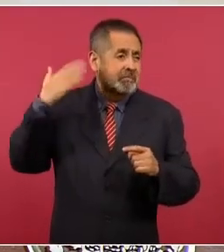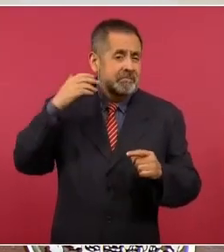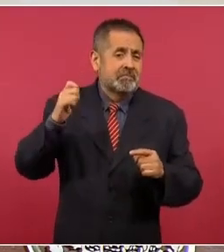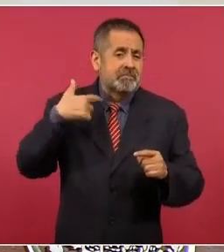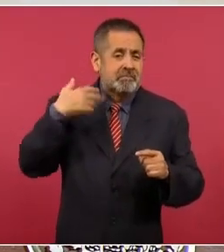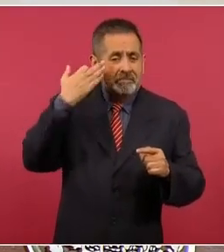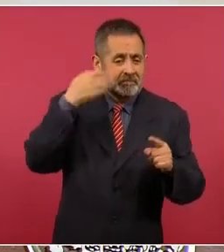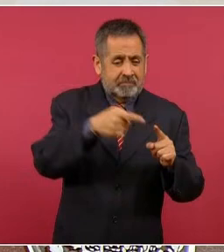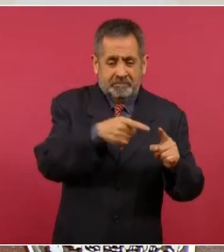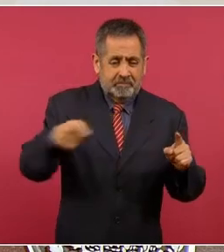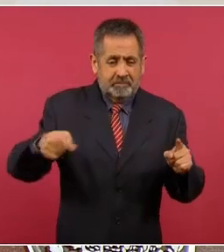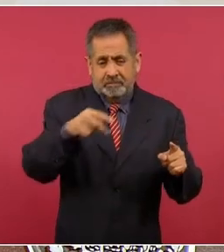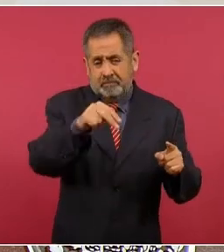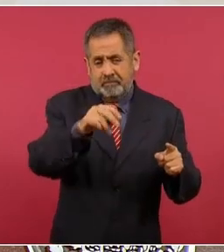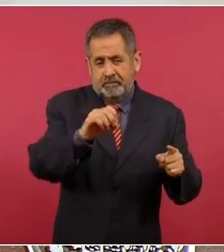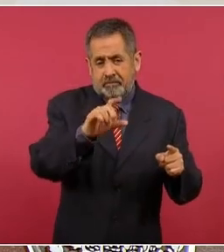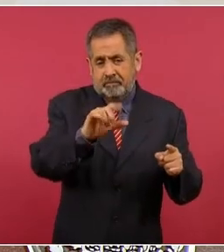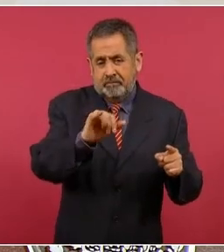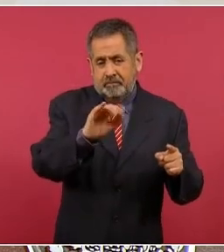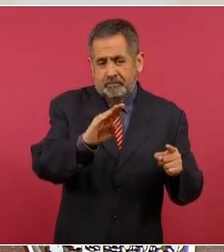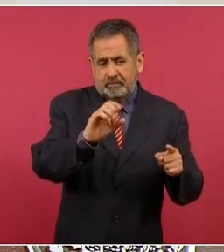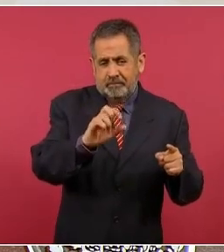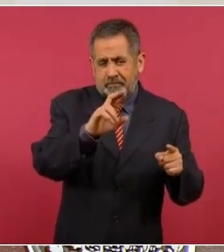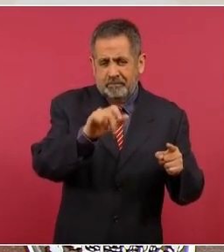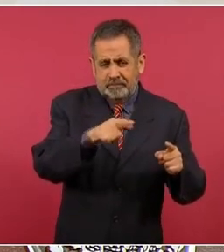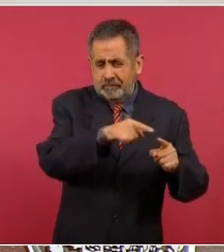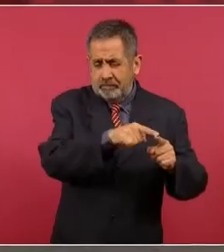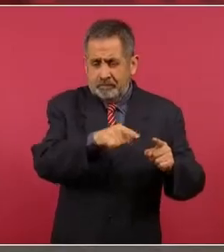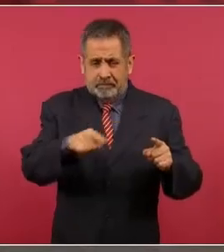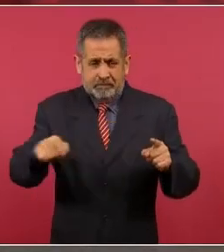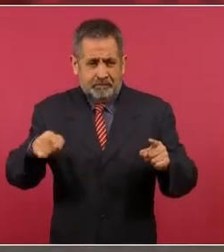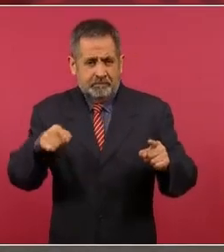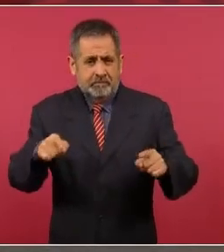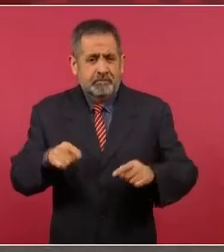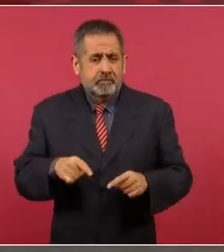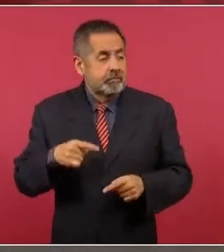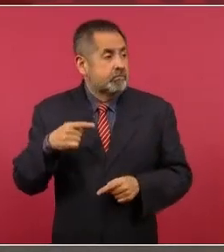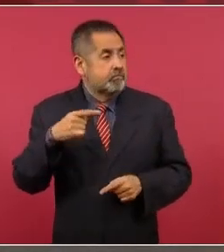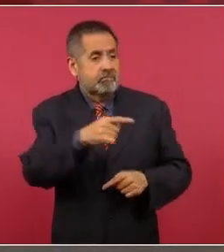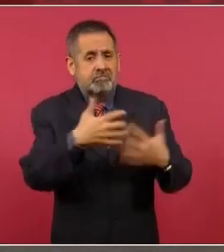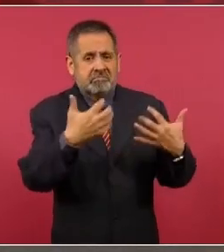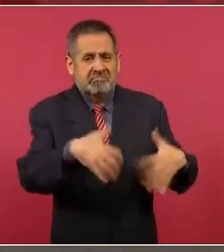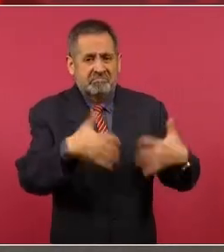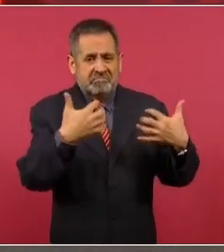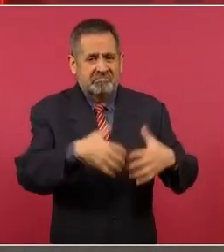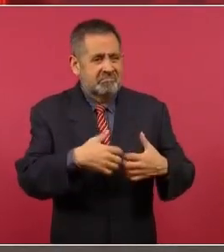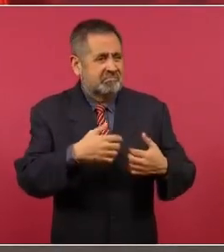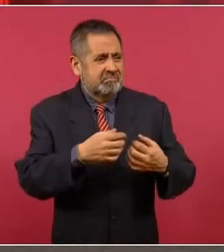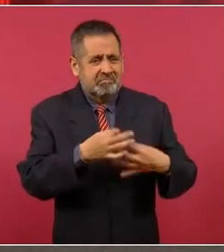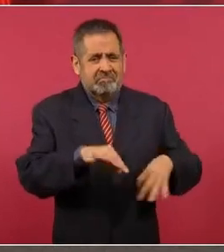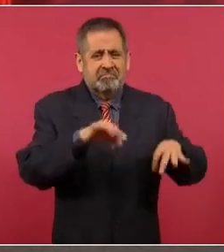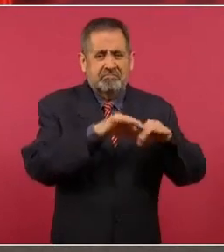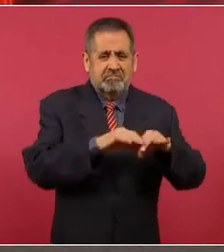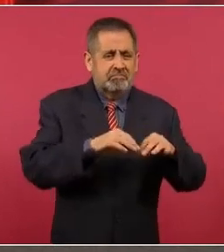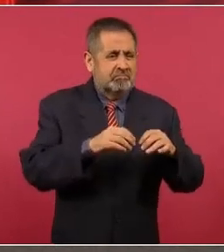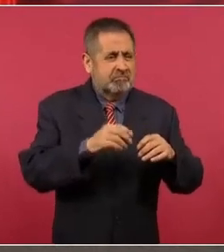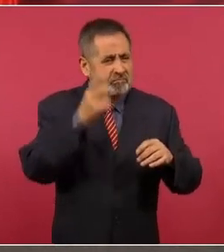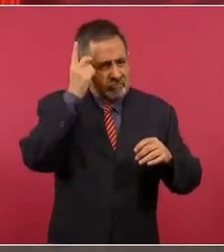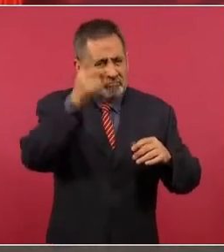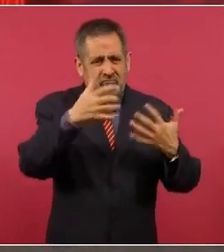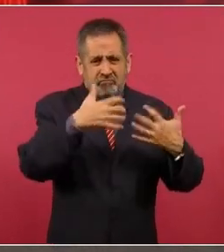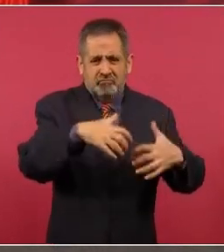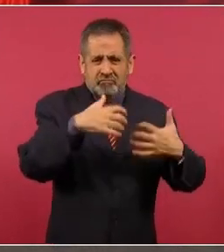las grandes corporaciones empresariales